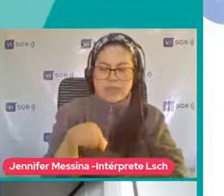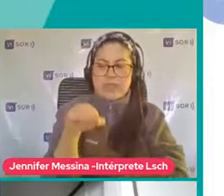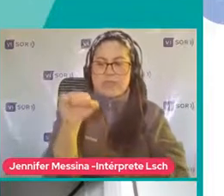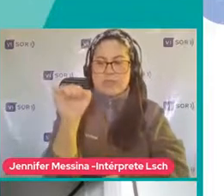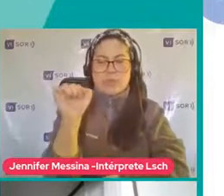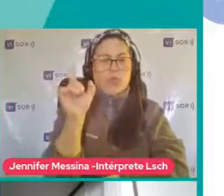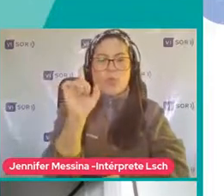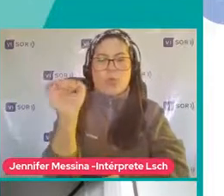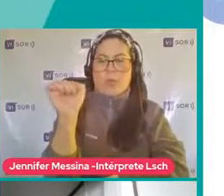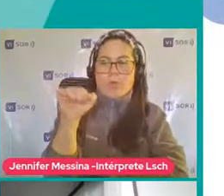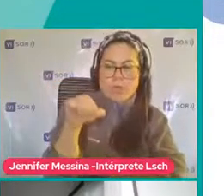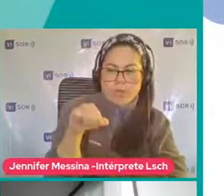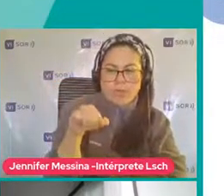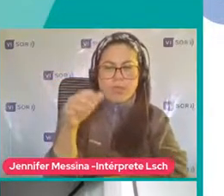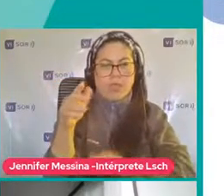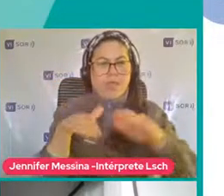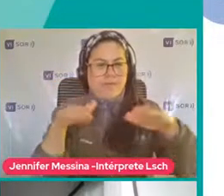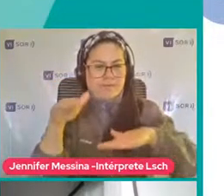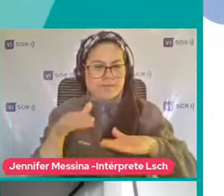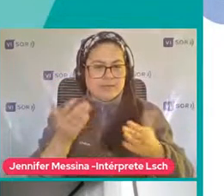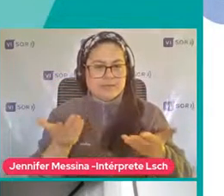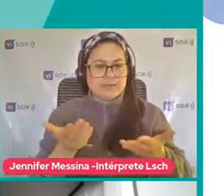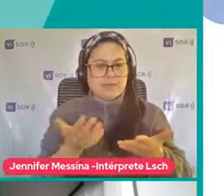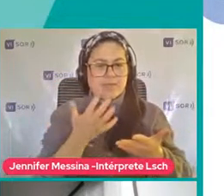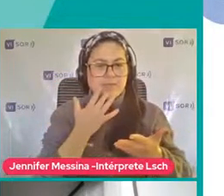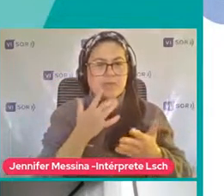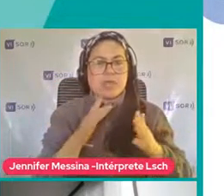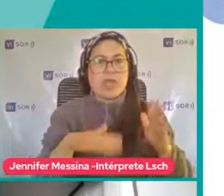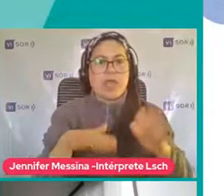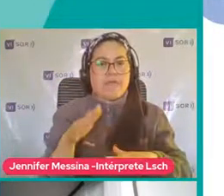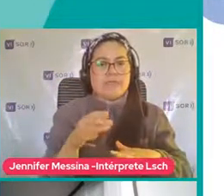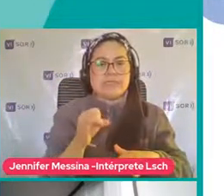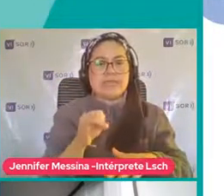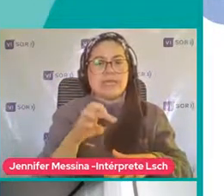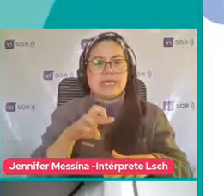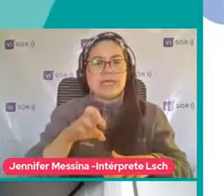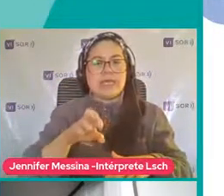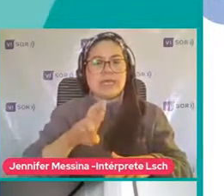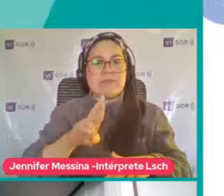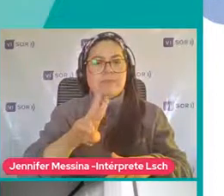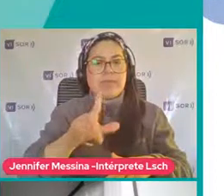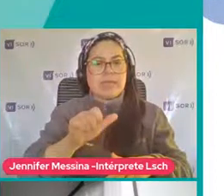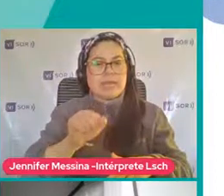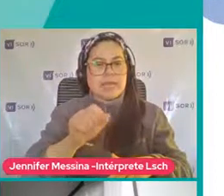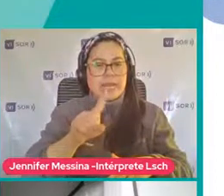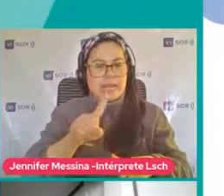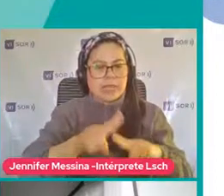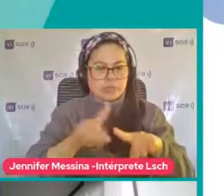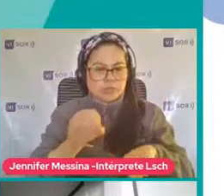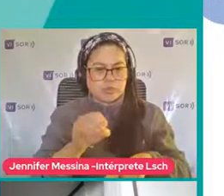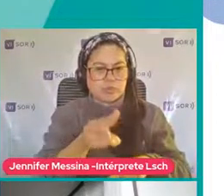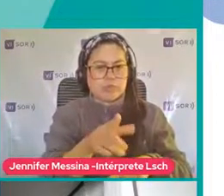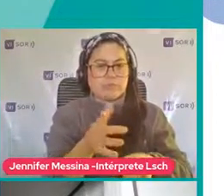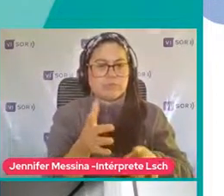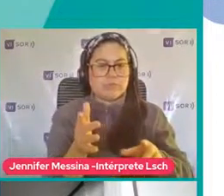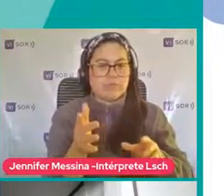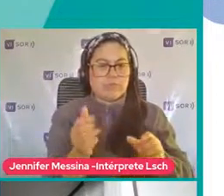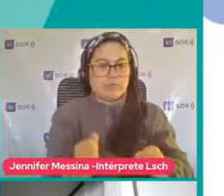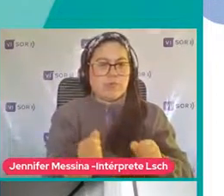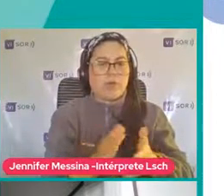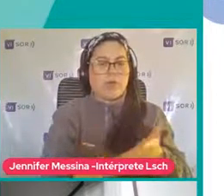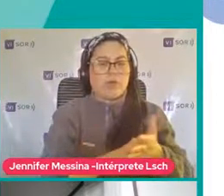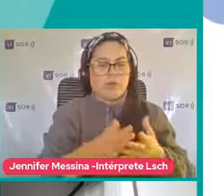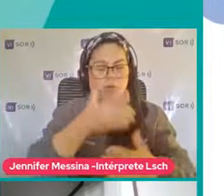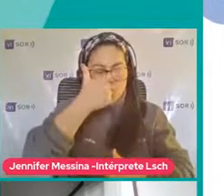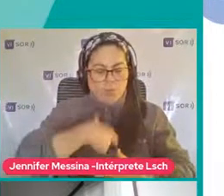Producto De alguna Hiperlaxitud Que les Permite a ellos Una afección En el tono muscular